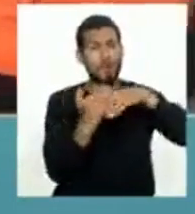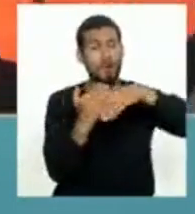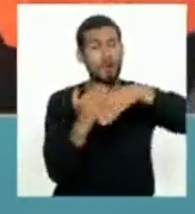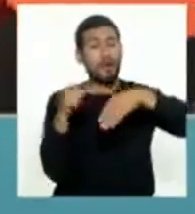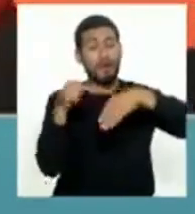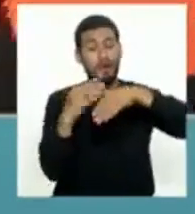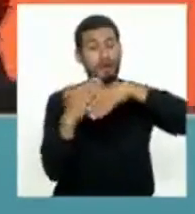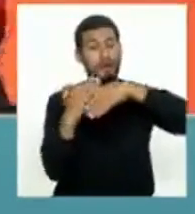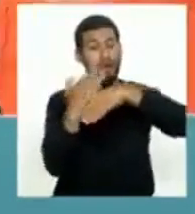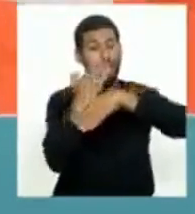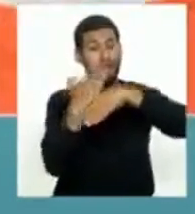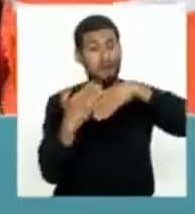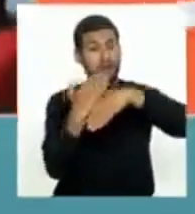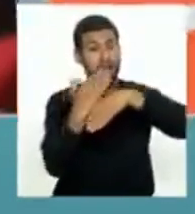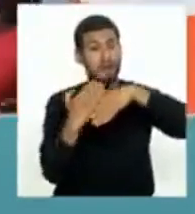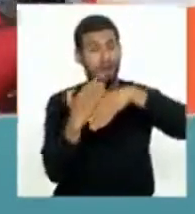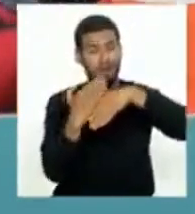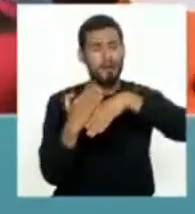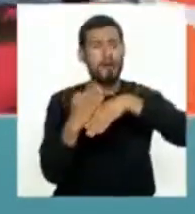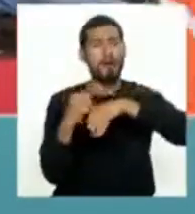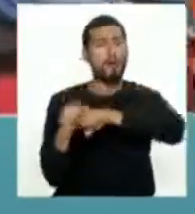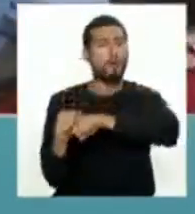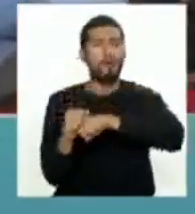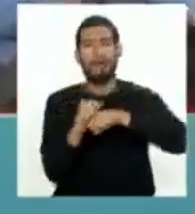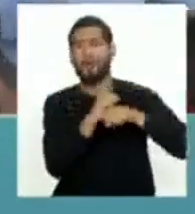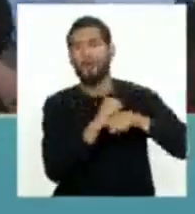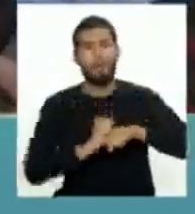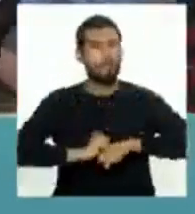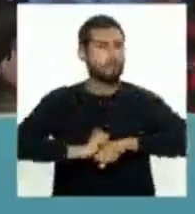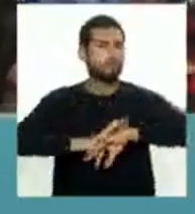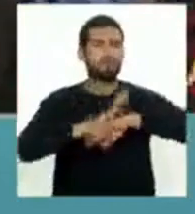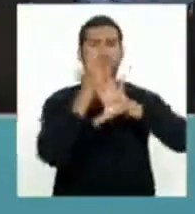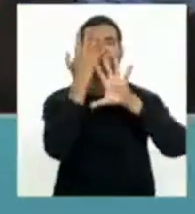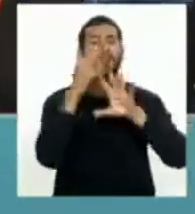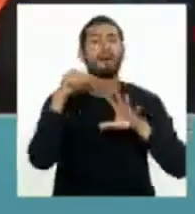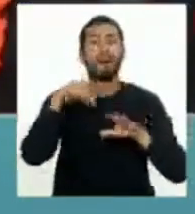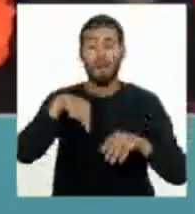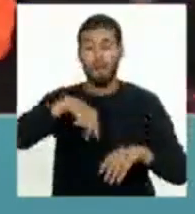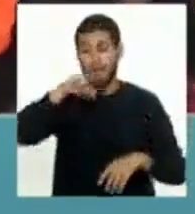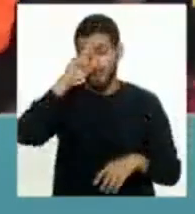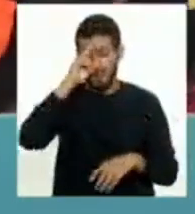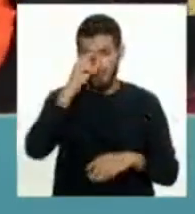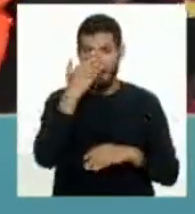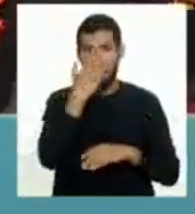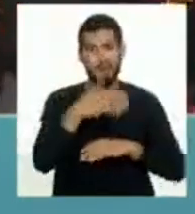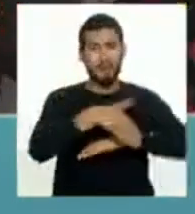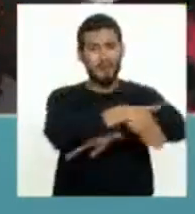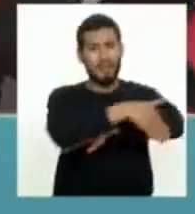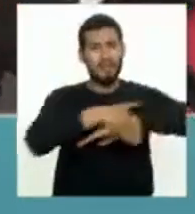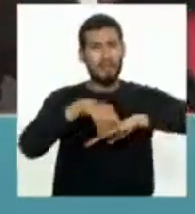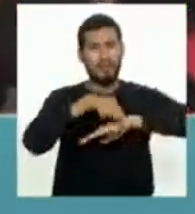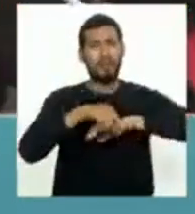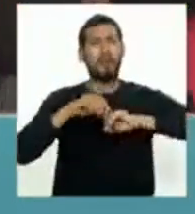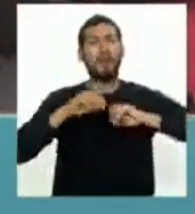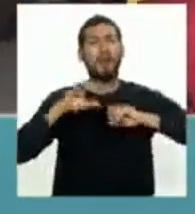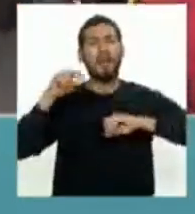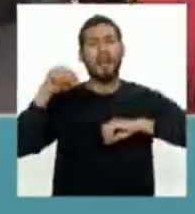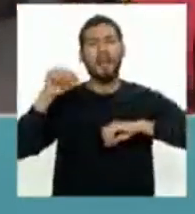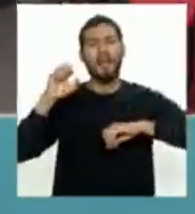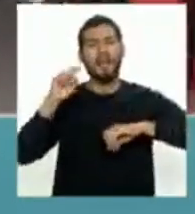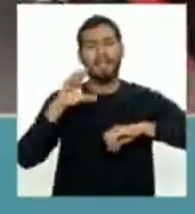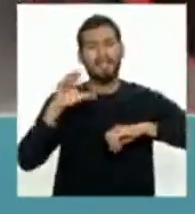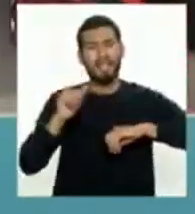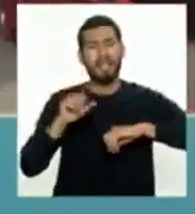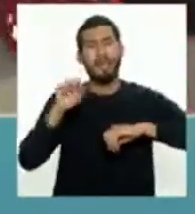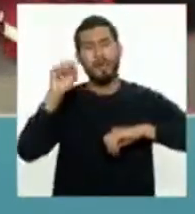entran en fricción liberan energía. El Perú está ubicado frente a la placa de Nazca y a la placa sudamericana que